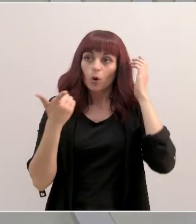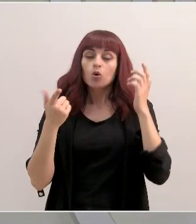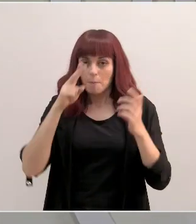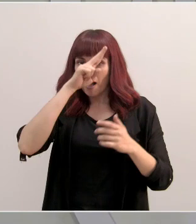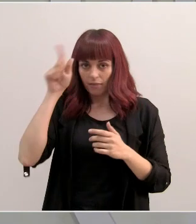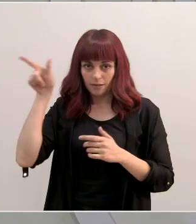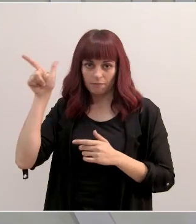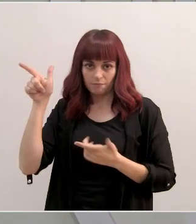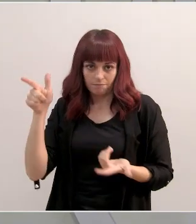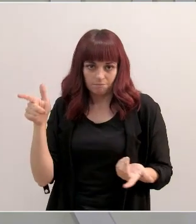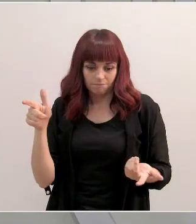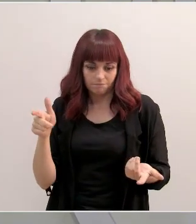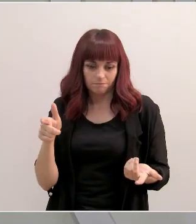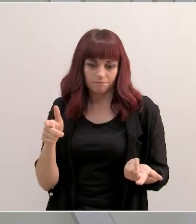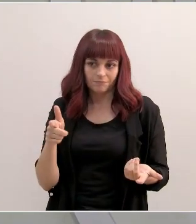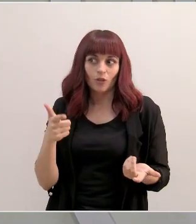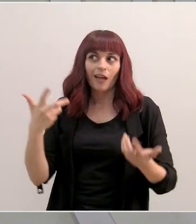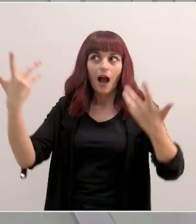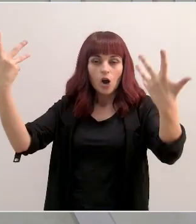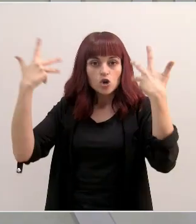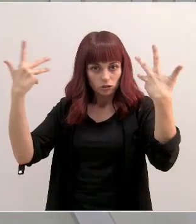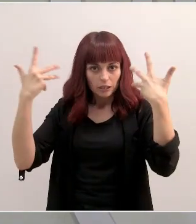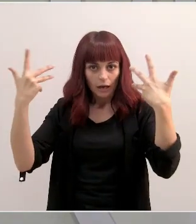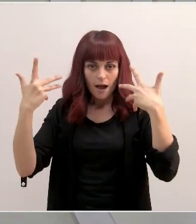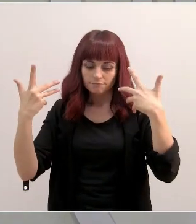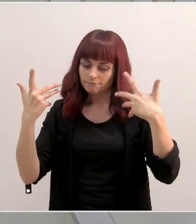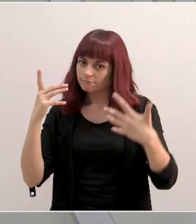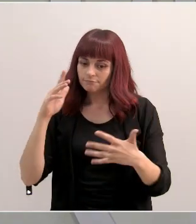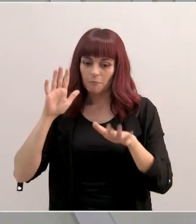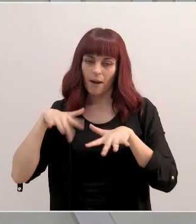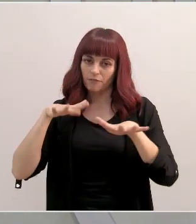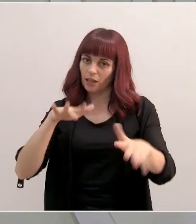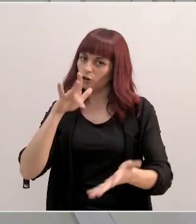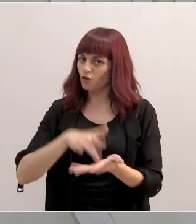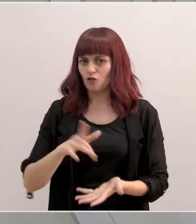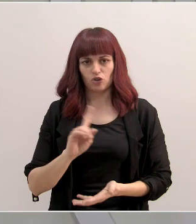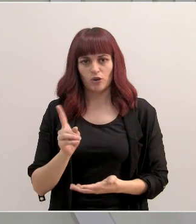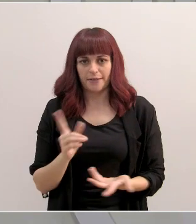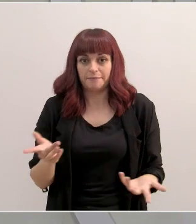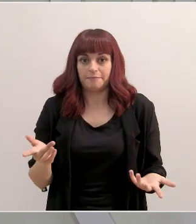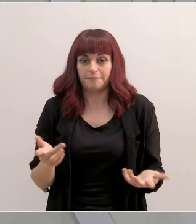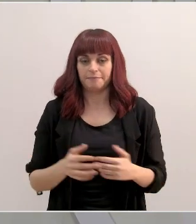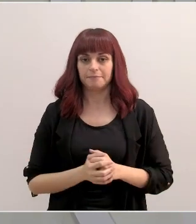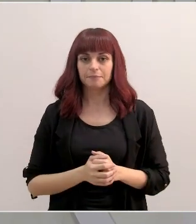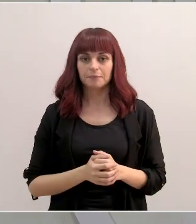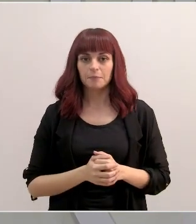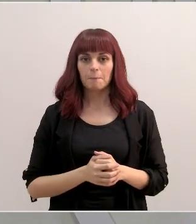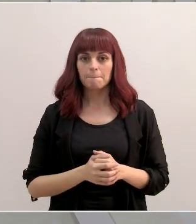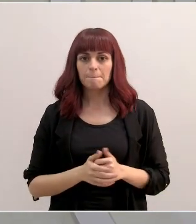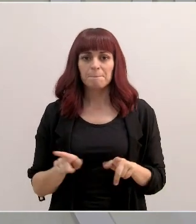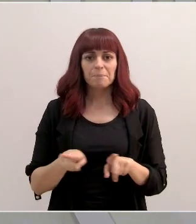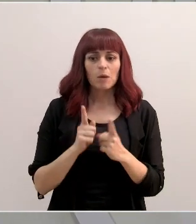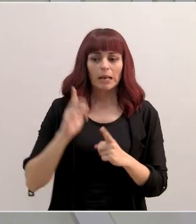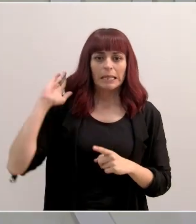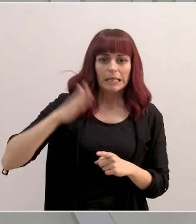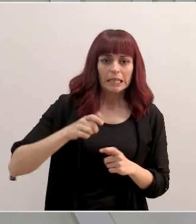y que, por tanto, se aconsejan que no se celebren este tipo de manifestaciones. En definitiva, incluso tengan más o menos